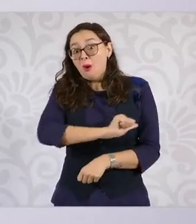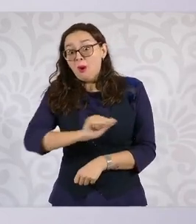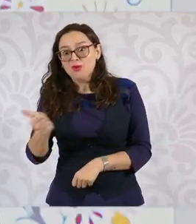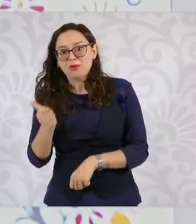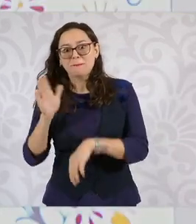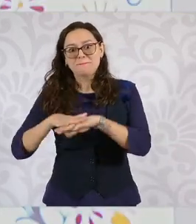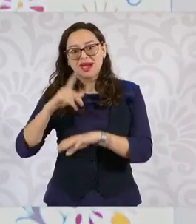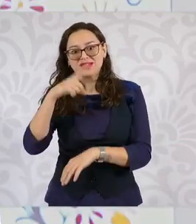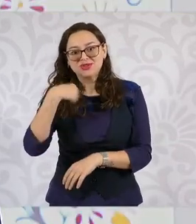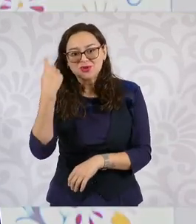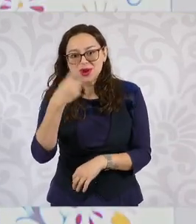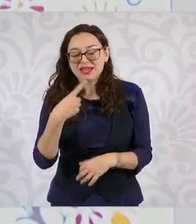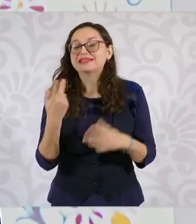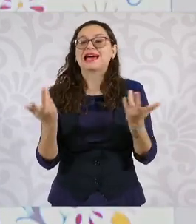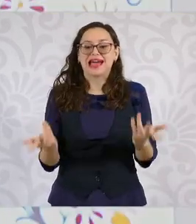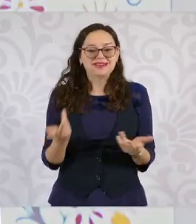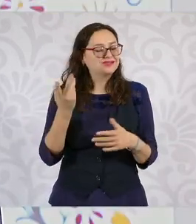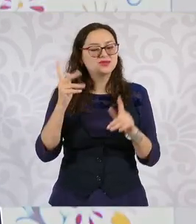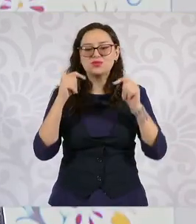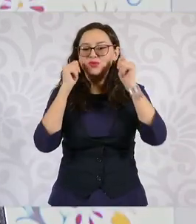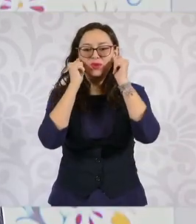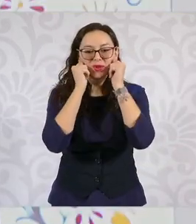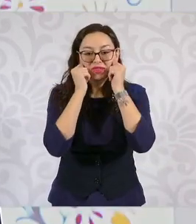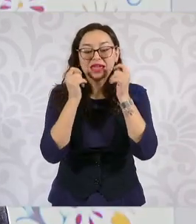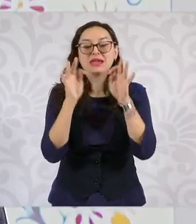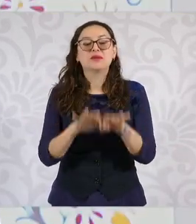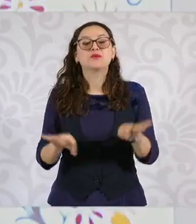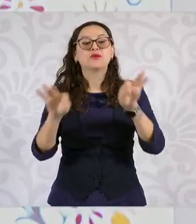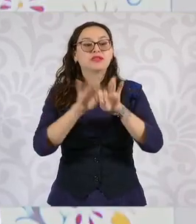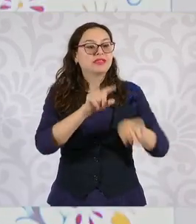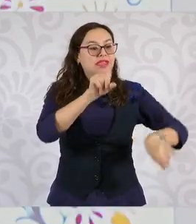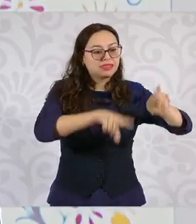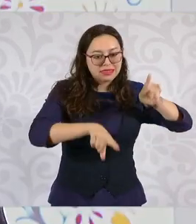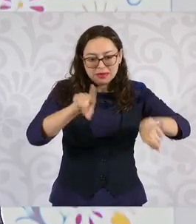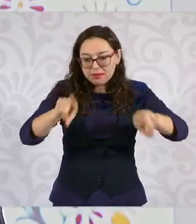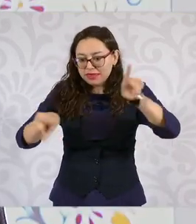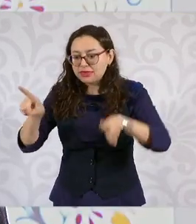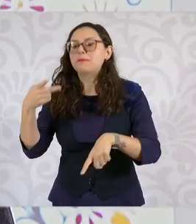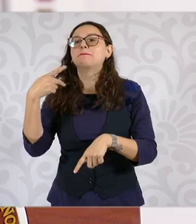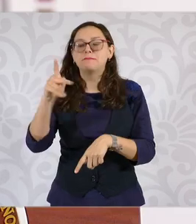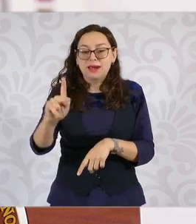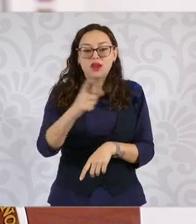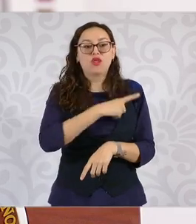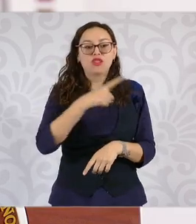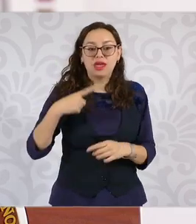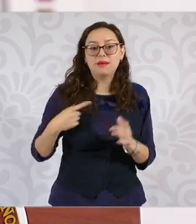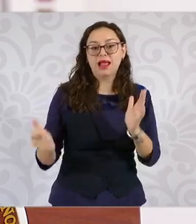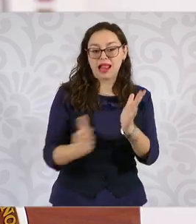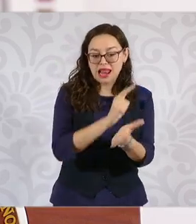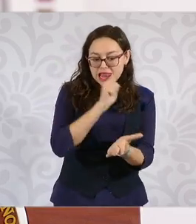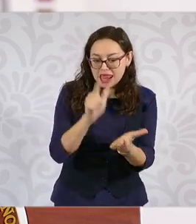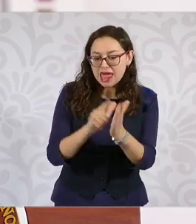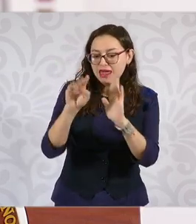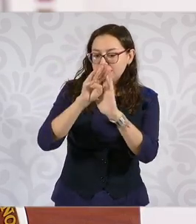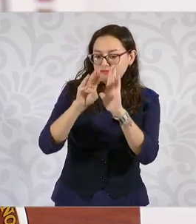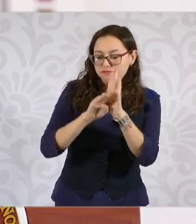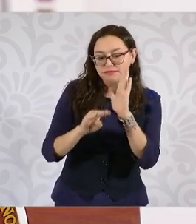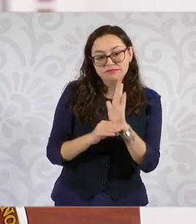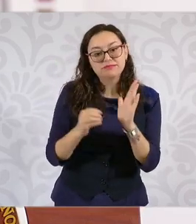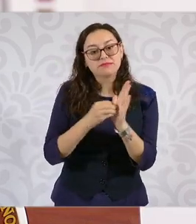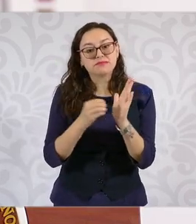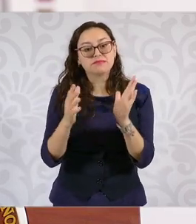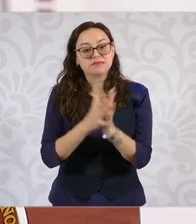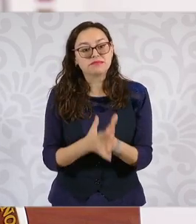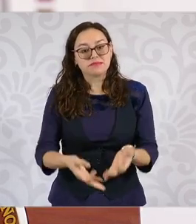Todo eso tiene que ser regulado. ¿Para qué? Para beneficio de las y los trabajadores. Esto no se hizo